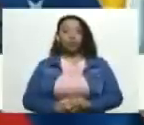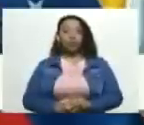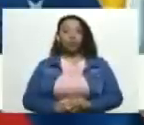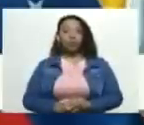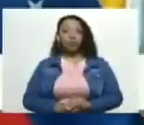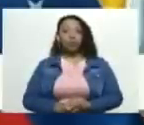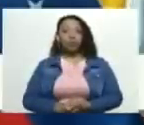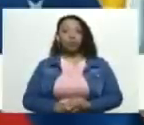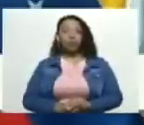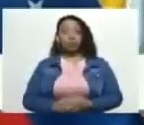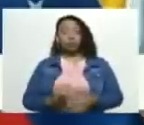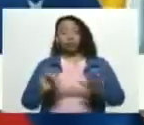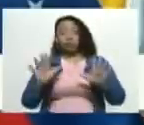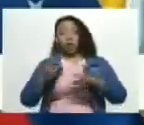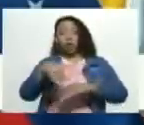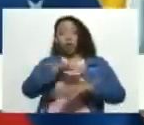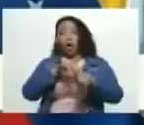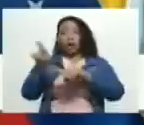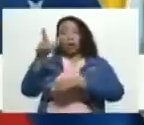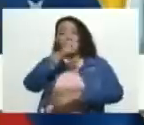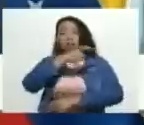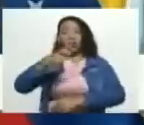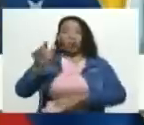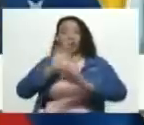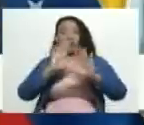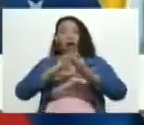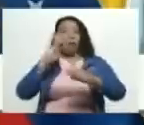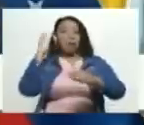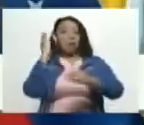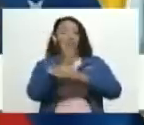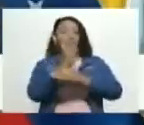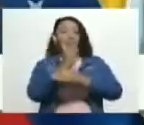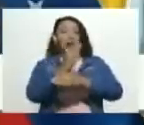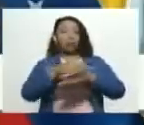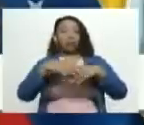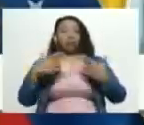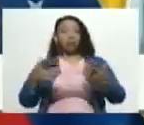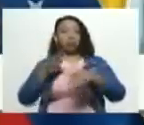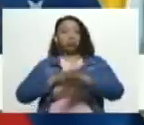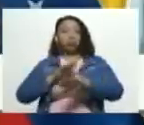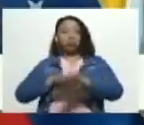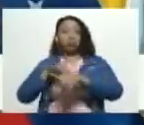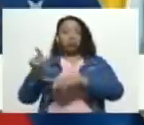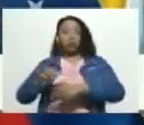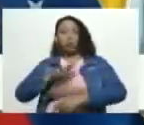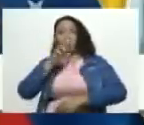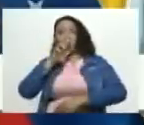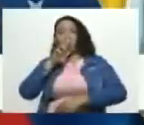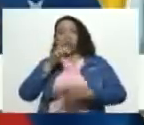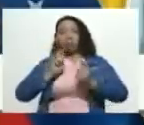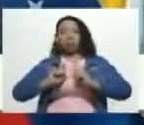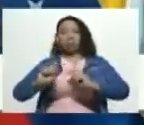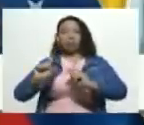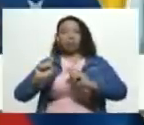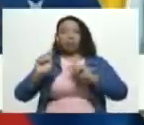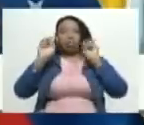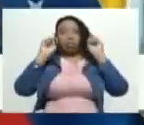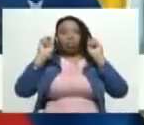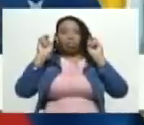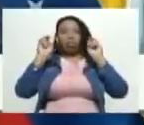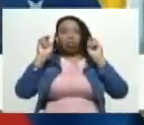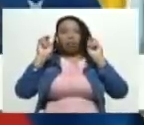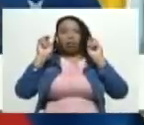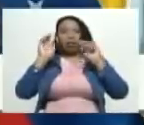Por cierto, todos estos sujetos ya condenados por este terrible intento de magnicidio contra el